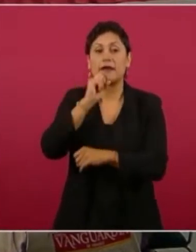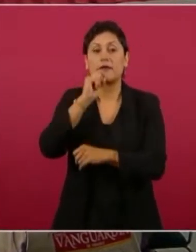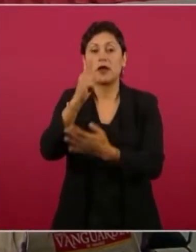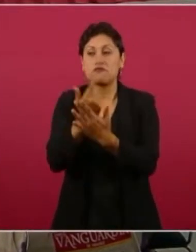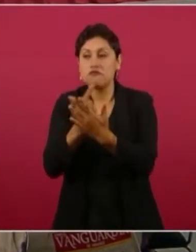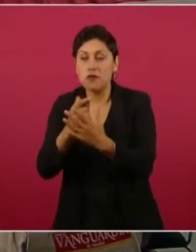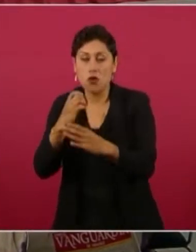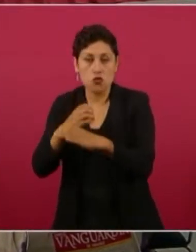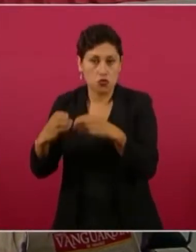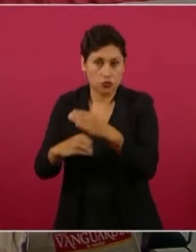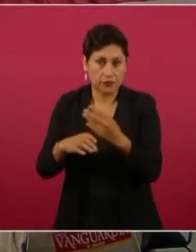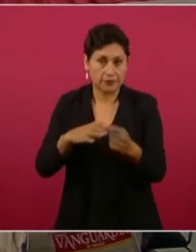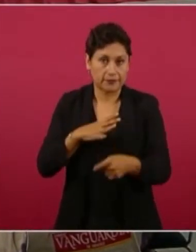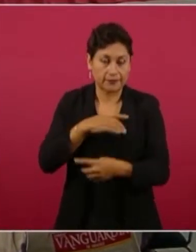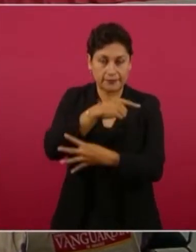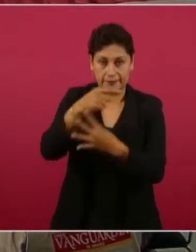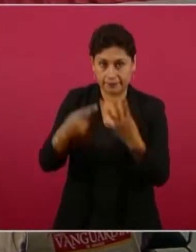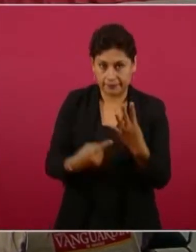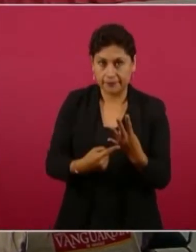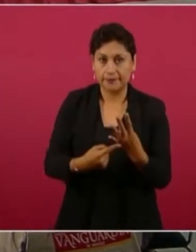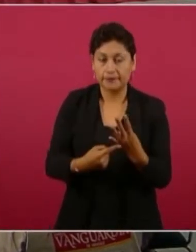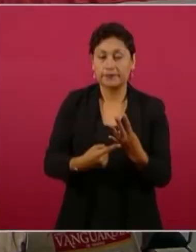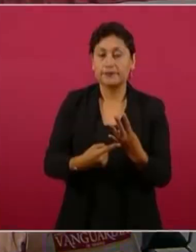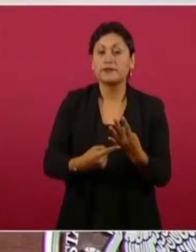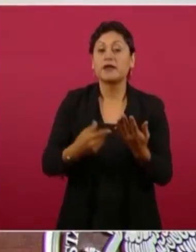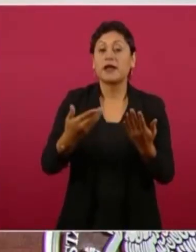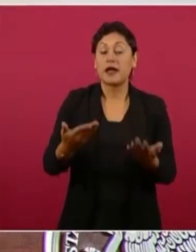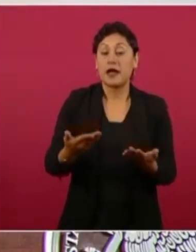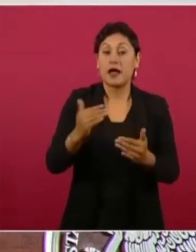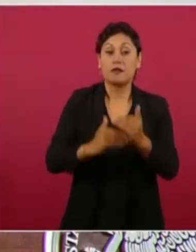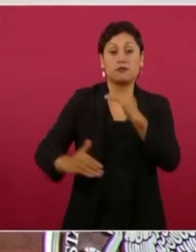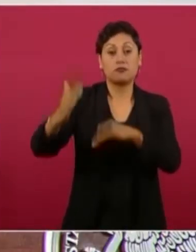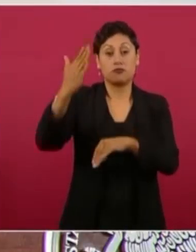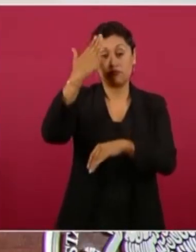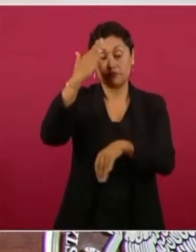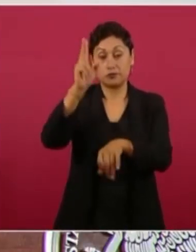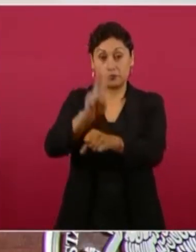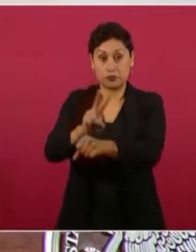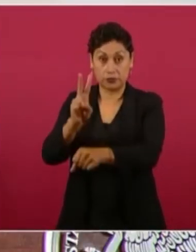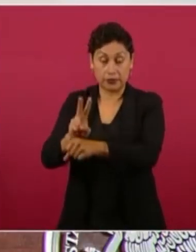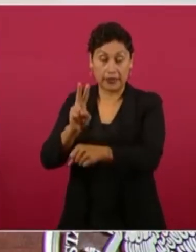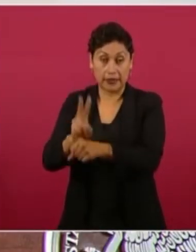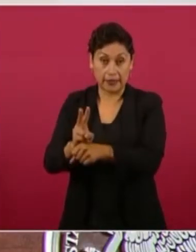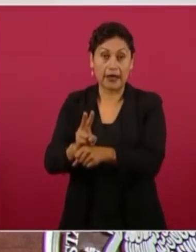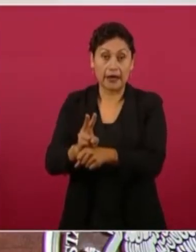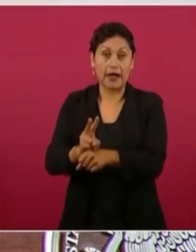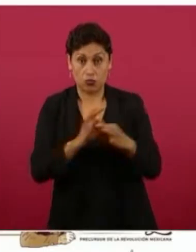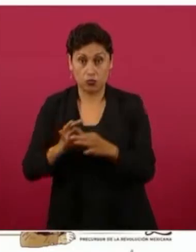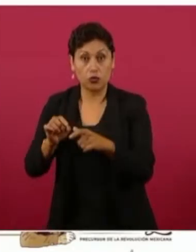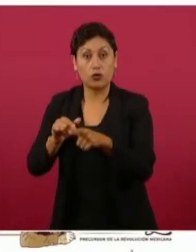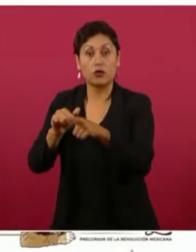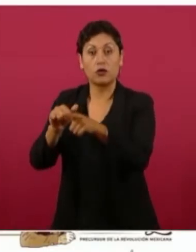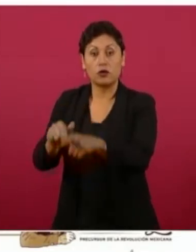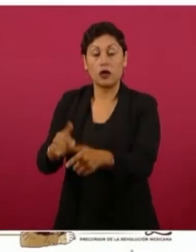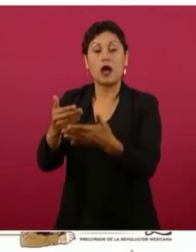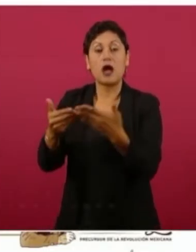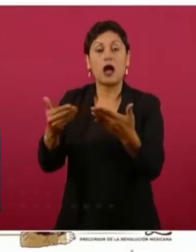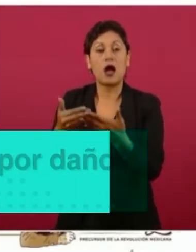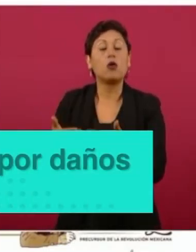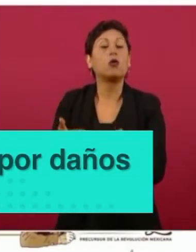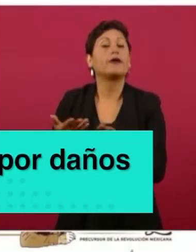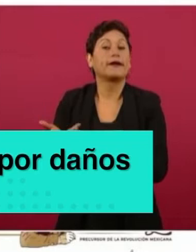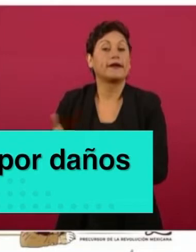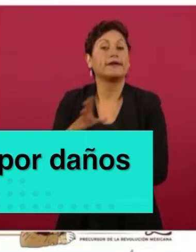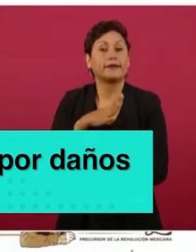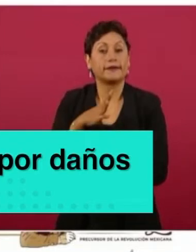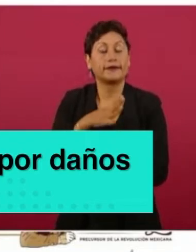denuncias ante la Fiscalía General de la República por el presunto daño patrimonial de 9.500 millones de pesos en